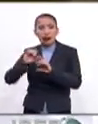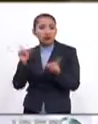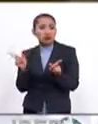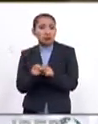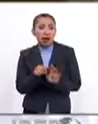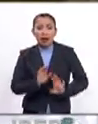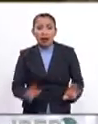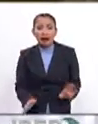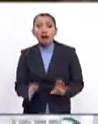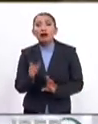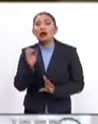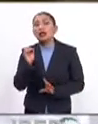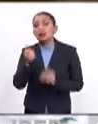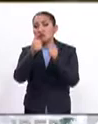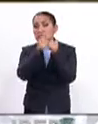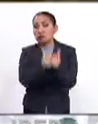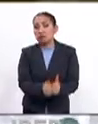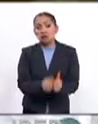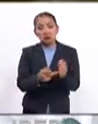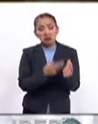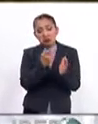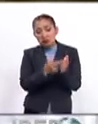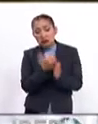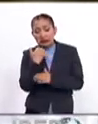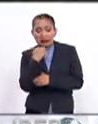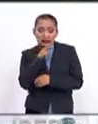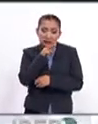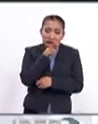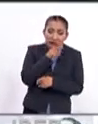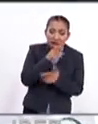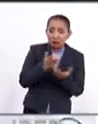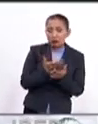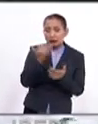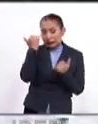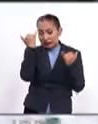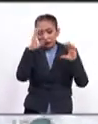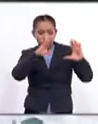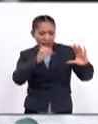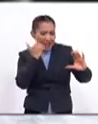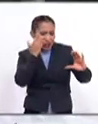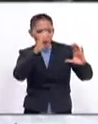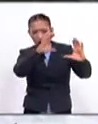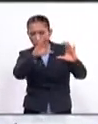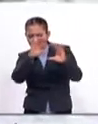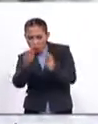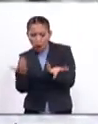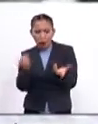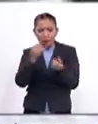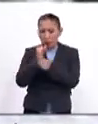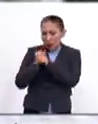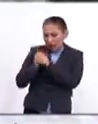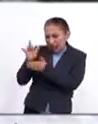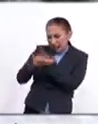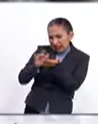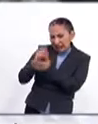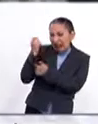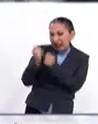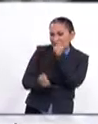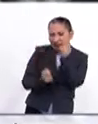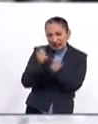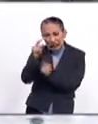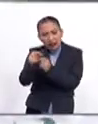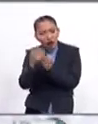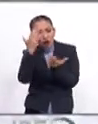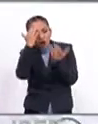y la permanente preocupación por crear conocimiento, por investigar y por